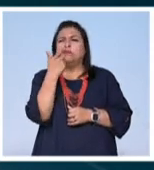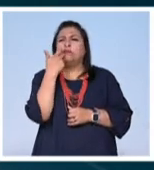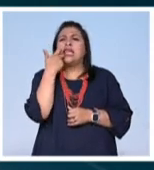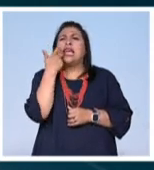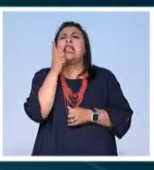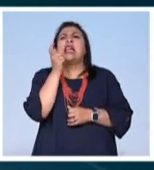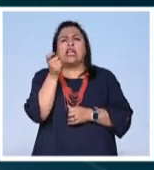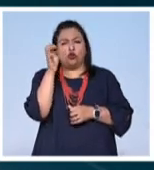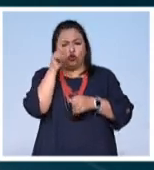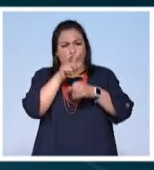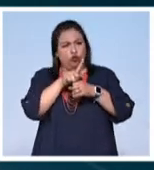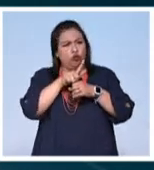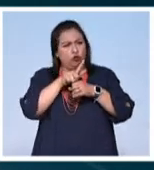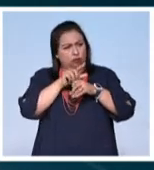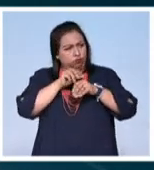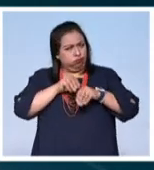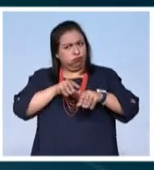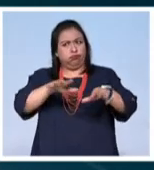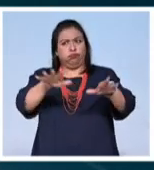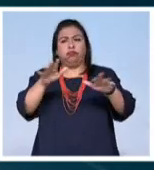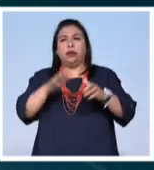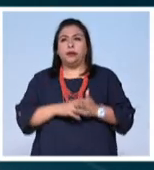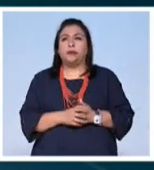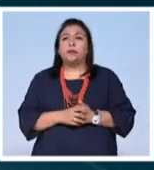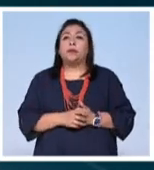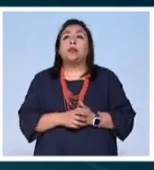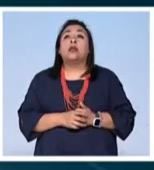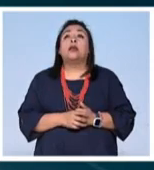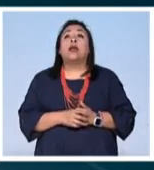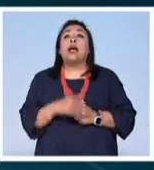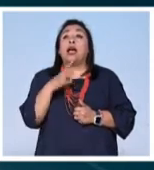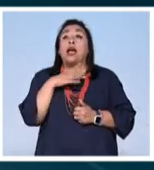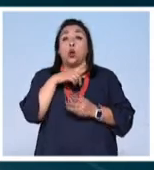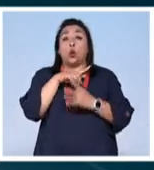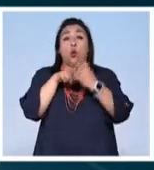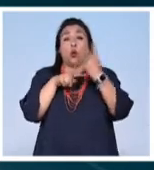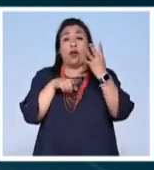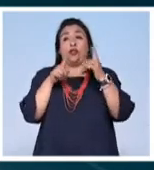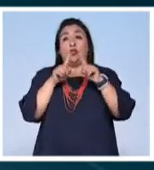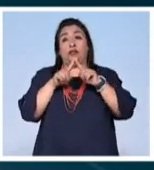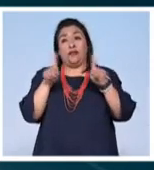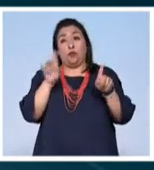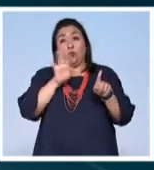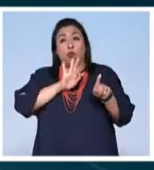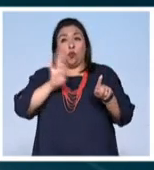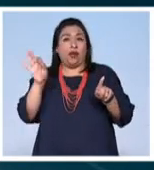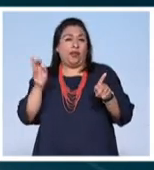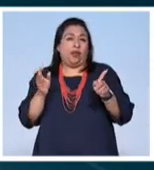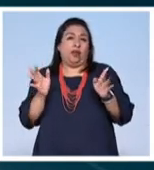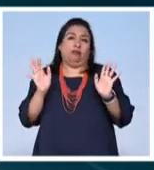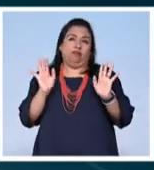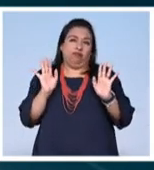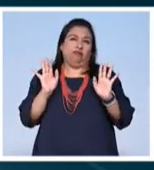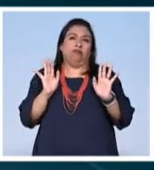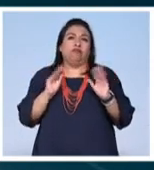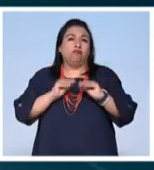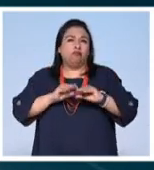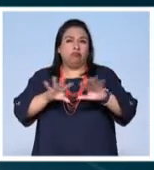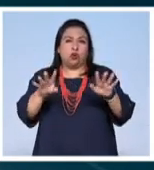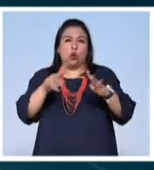intención de llevar la cultura a todos tuvimos cuatro diferentes posibilidades de salir teníamos cuatro